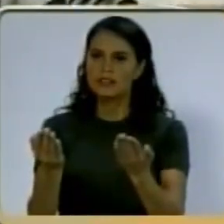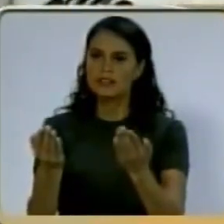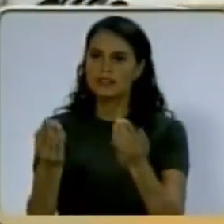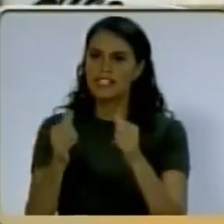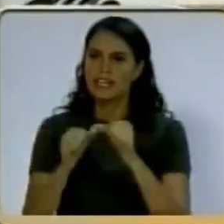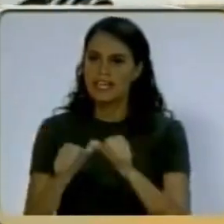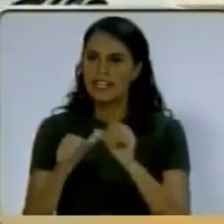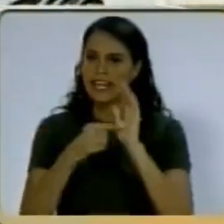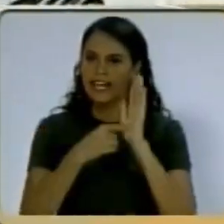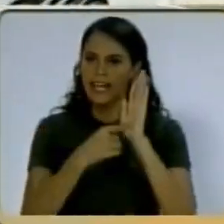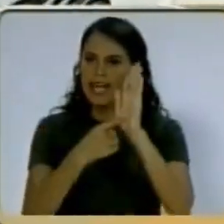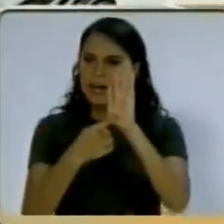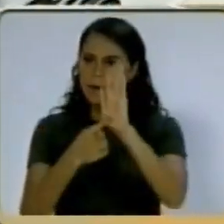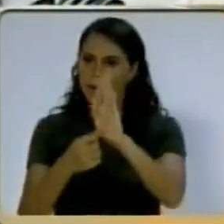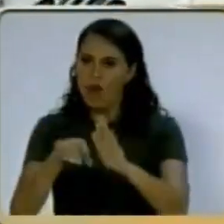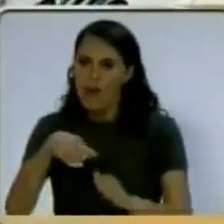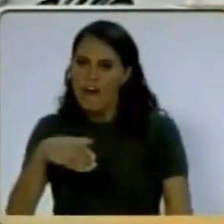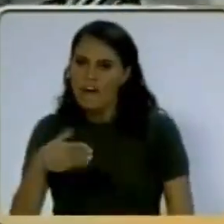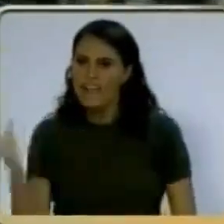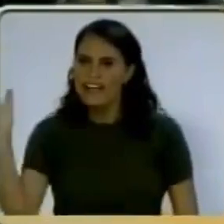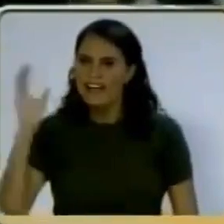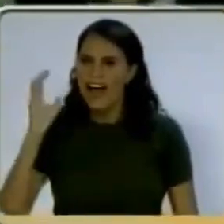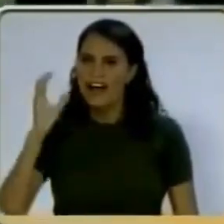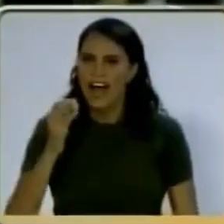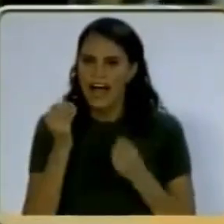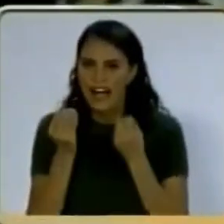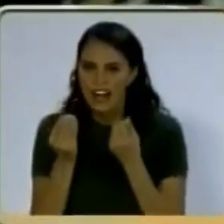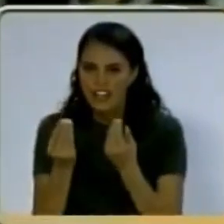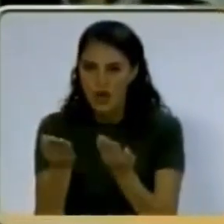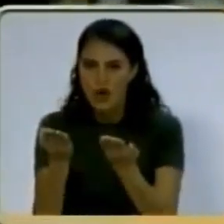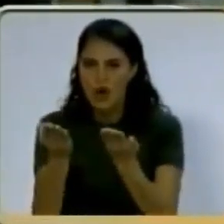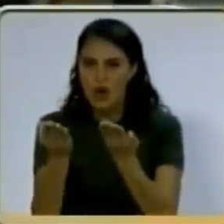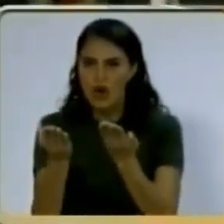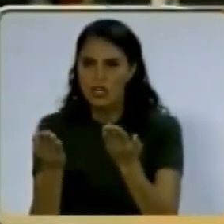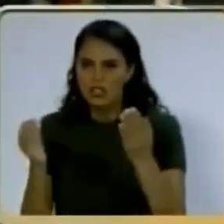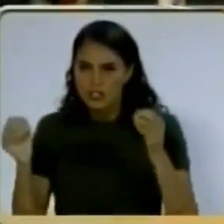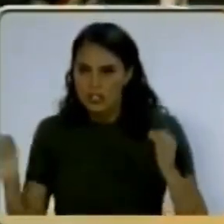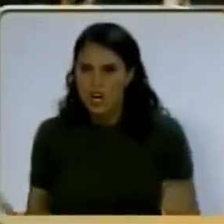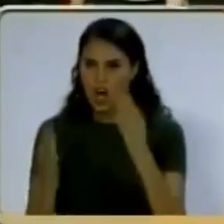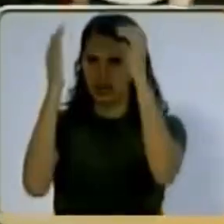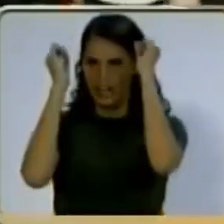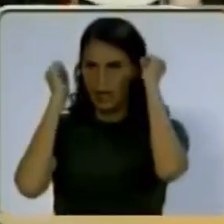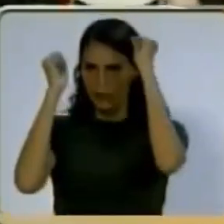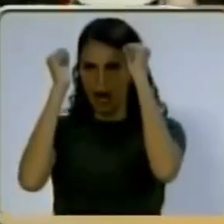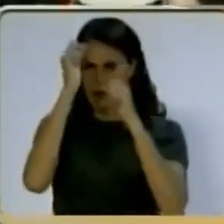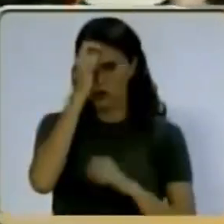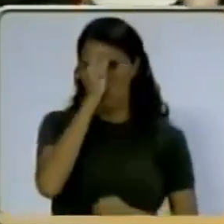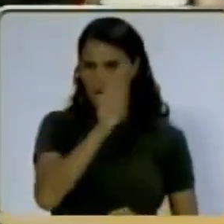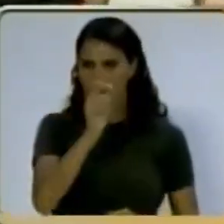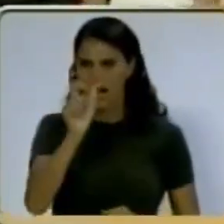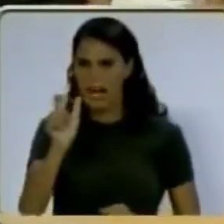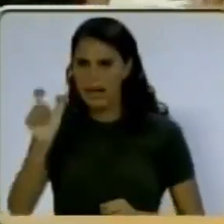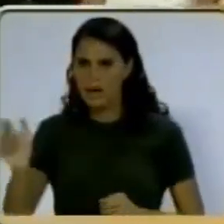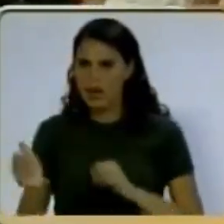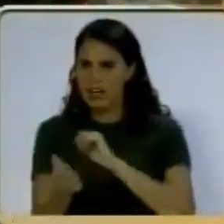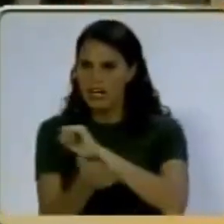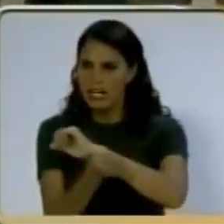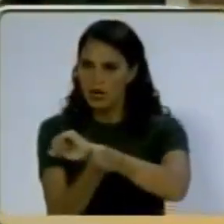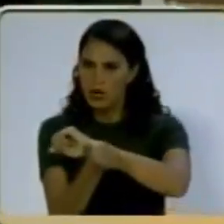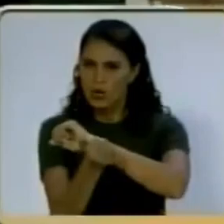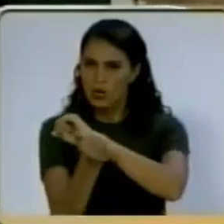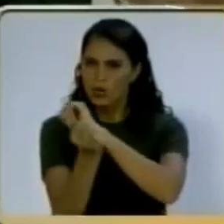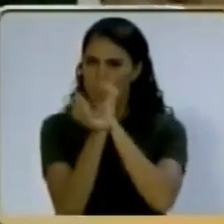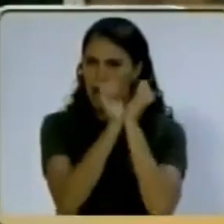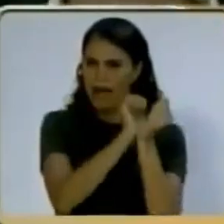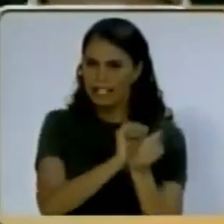Se grita el ejemplo que Caracas dio. ¡Gloria al bravo pueblo